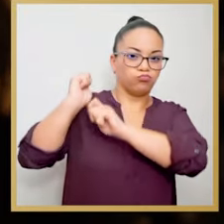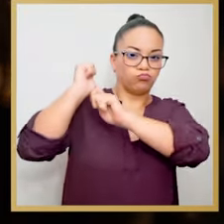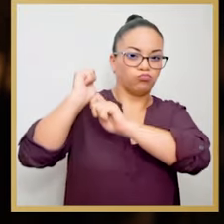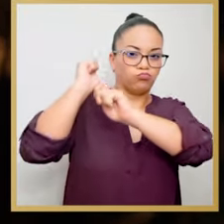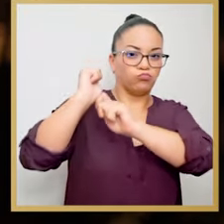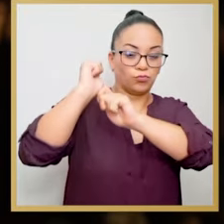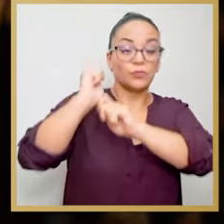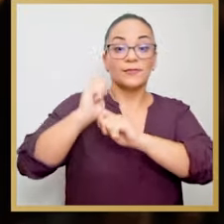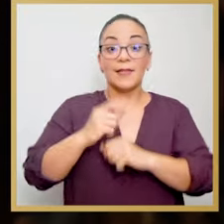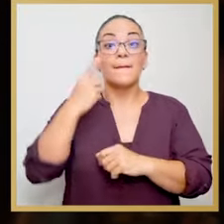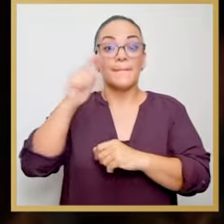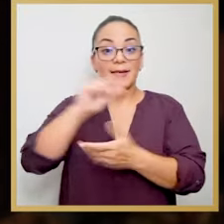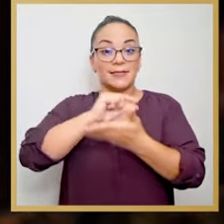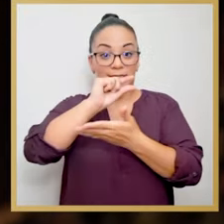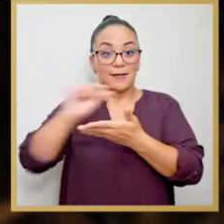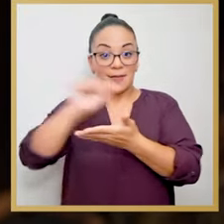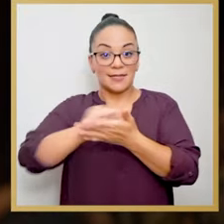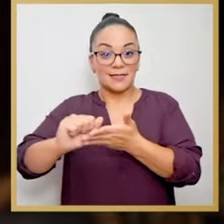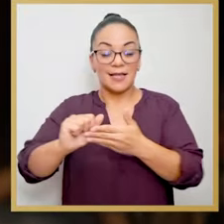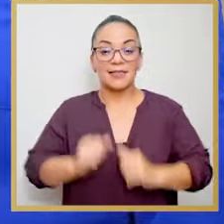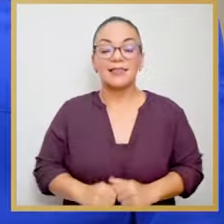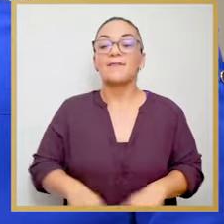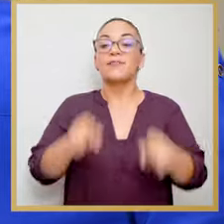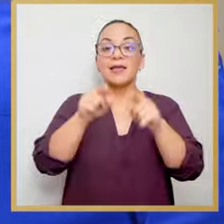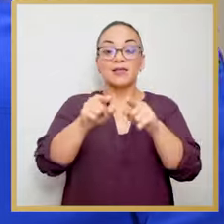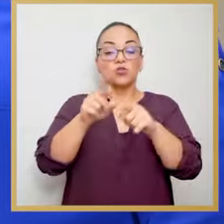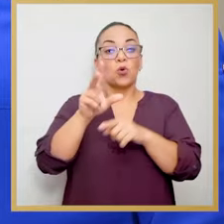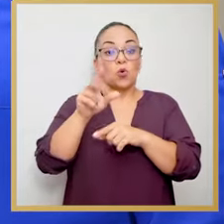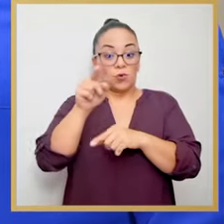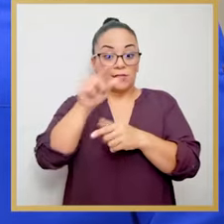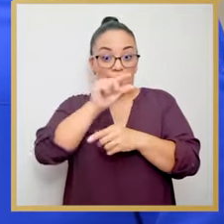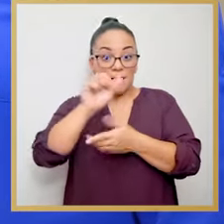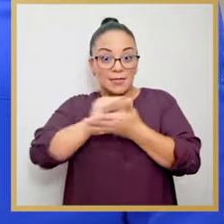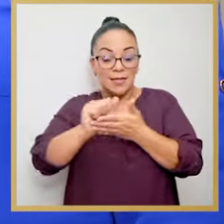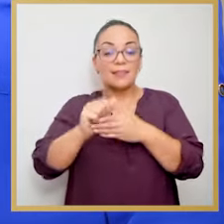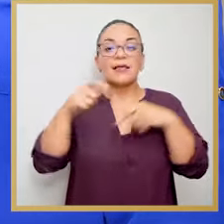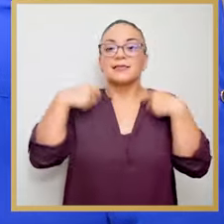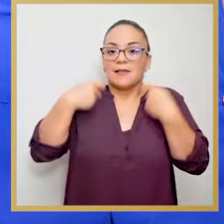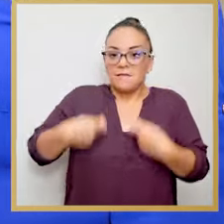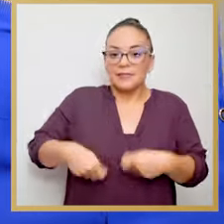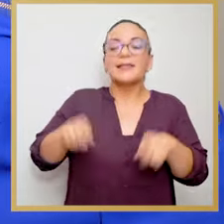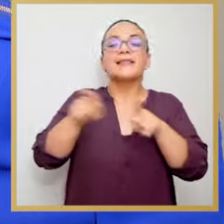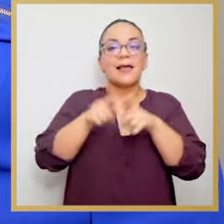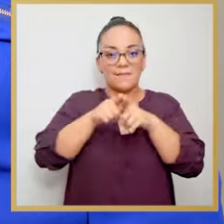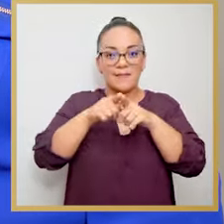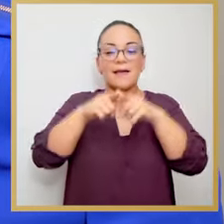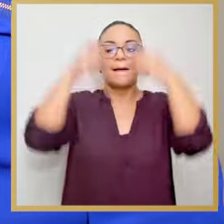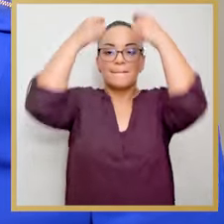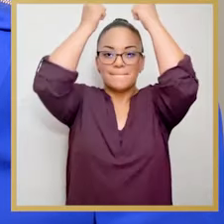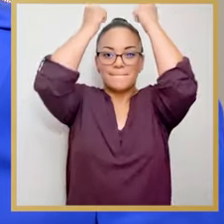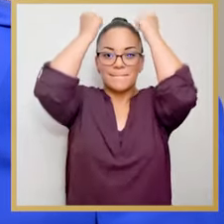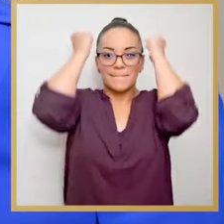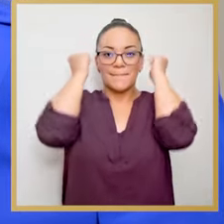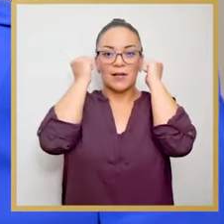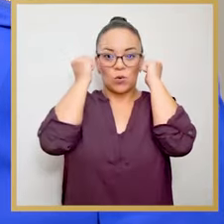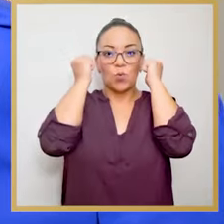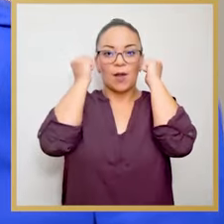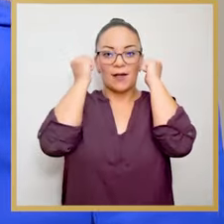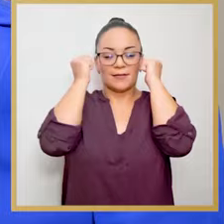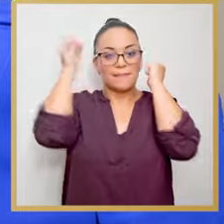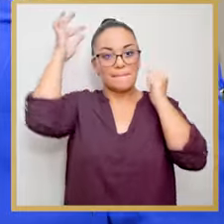central en lo que es Semana Santa. No solamente se visten, ¿verdad? Si ustedes ven, también